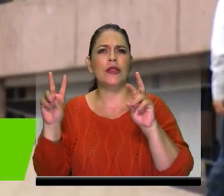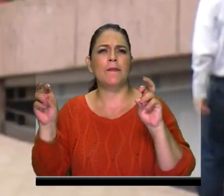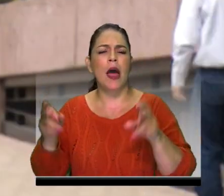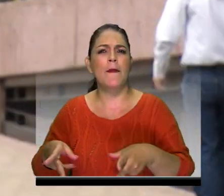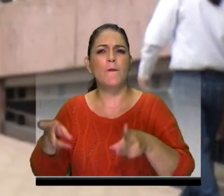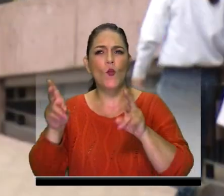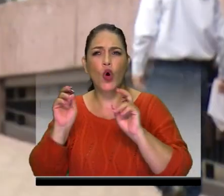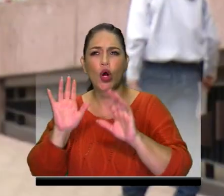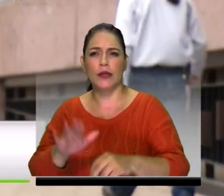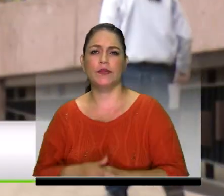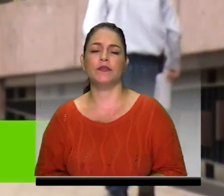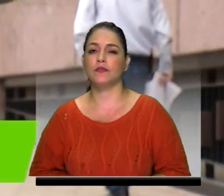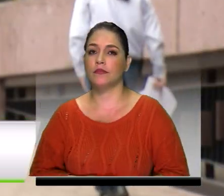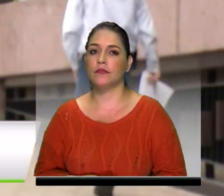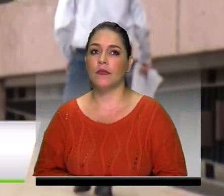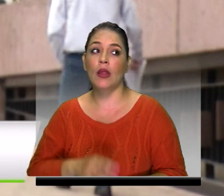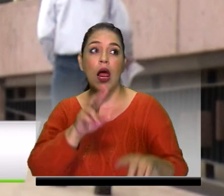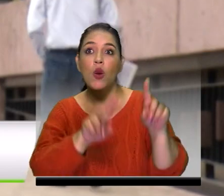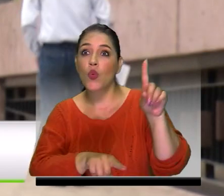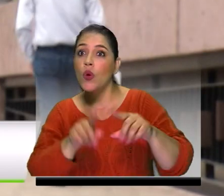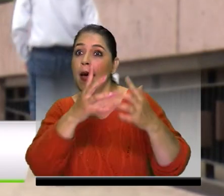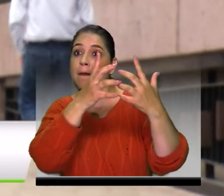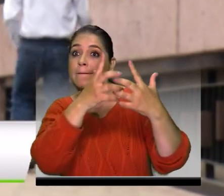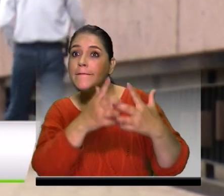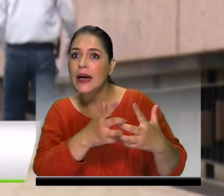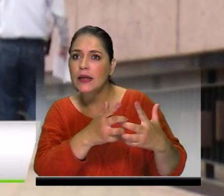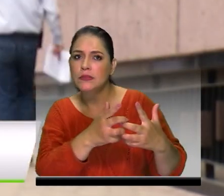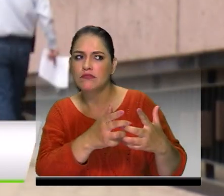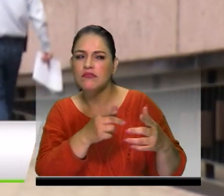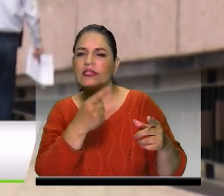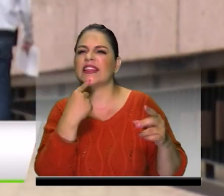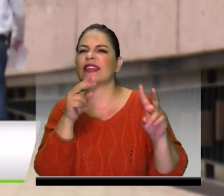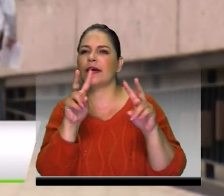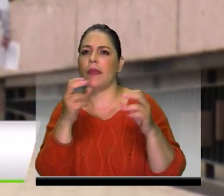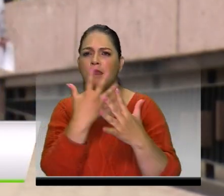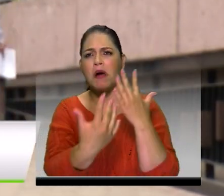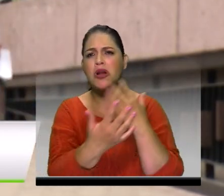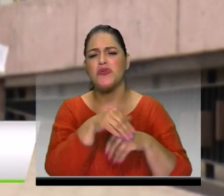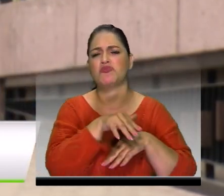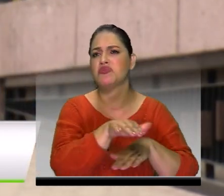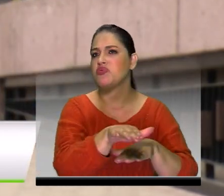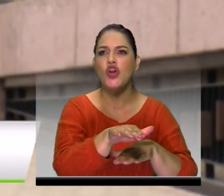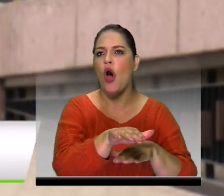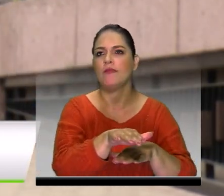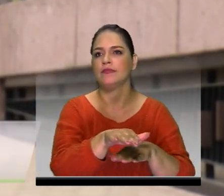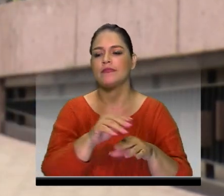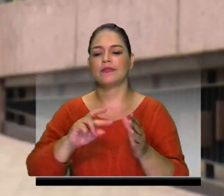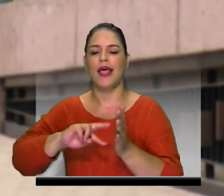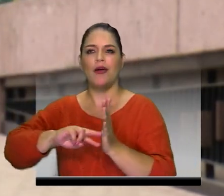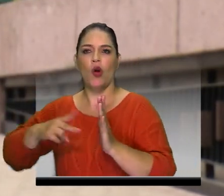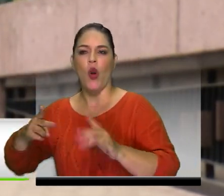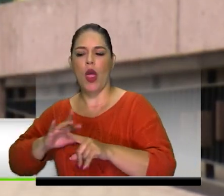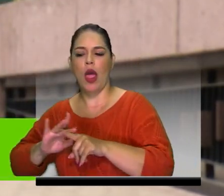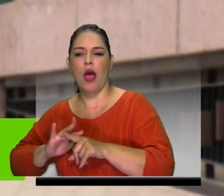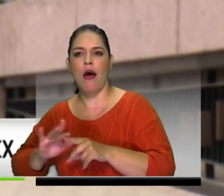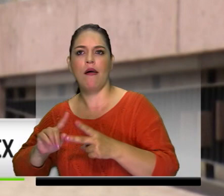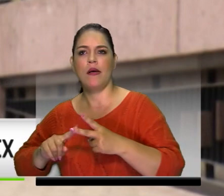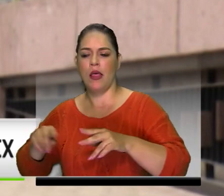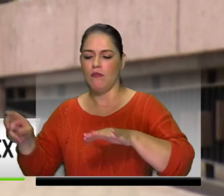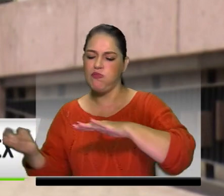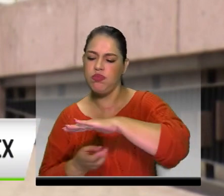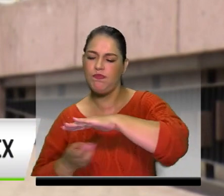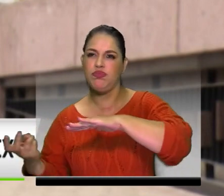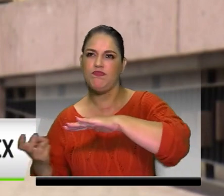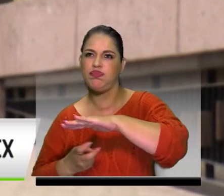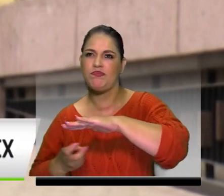Empresas van a mostrar qué se está haciendo en materia de tecnología, inteligencia artificial, tejidos técnicos y también